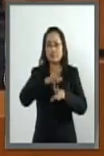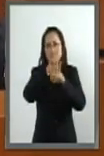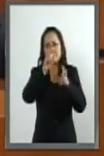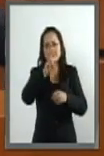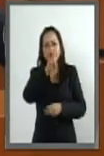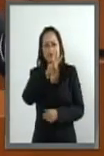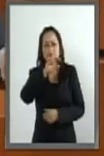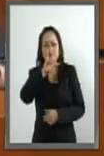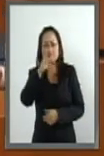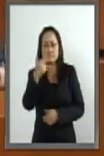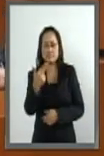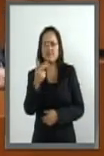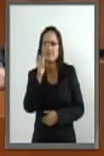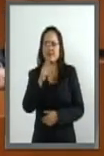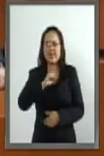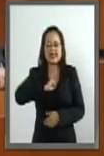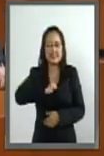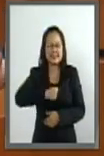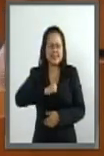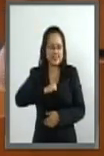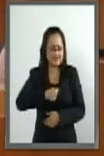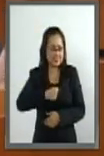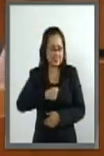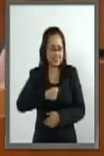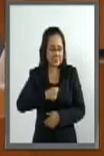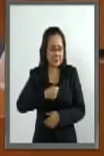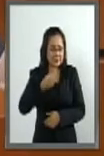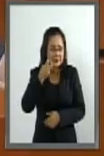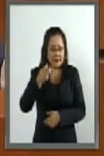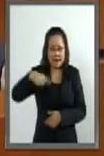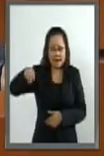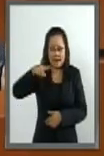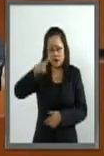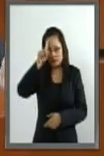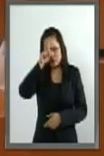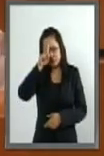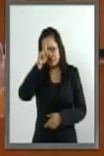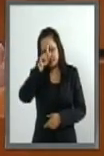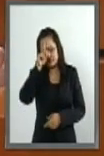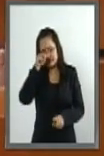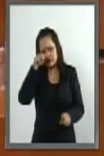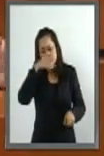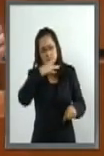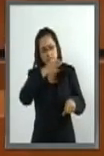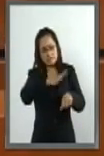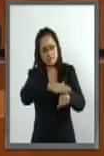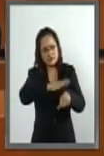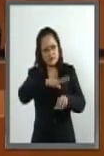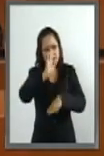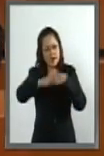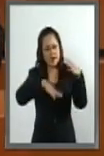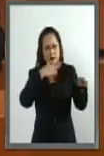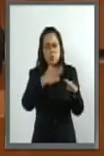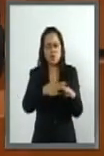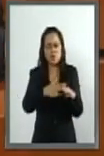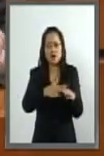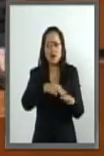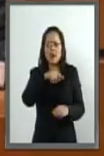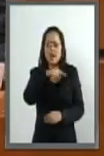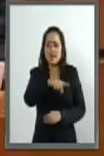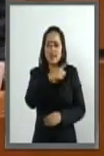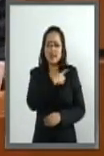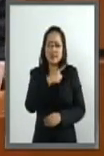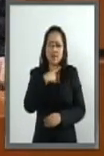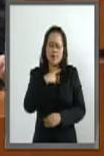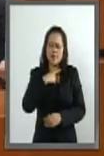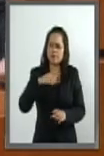ONU-Sida, ha recomendado al mundo conseguir su visión